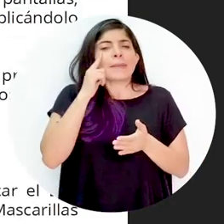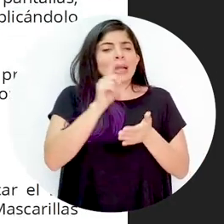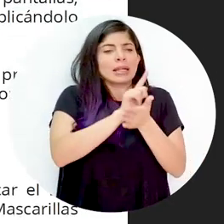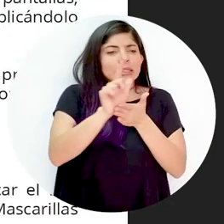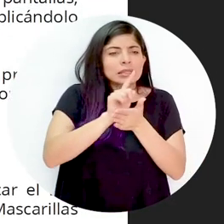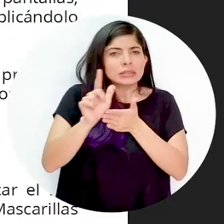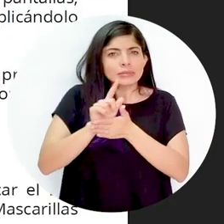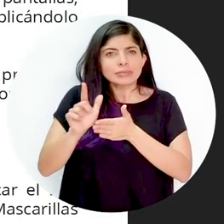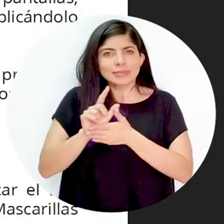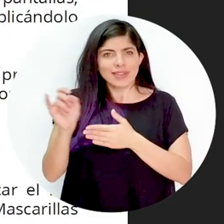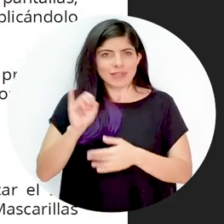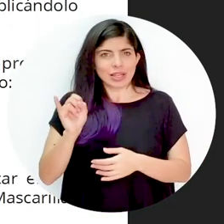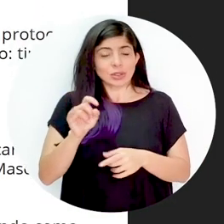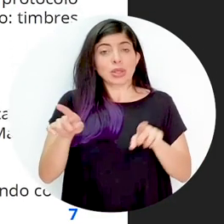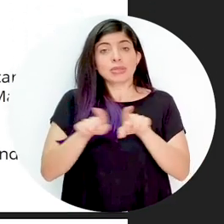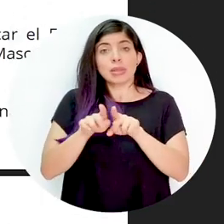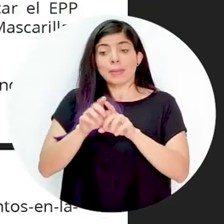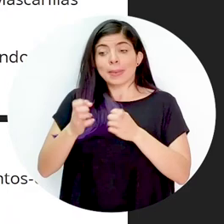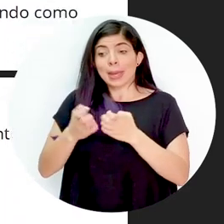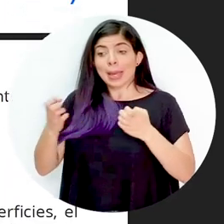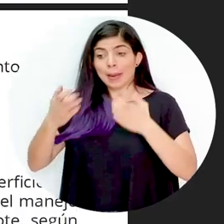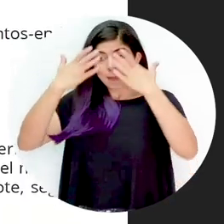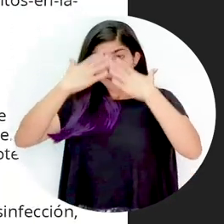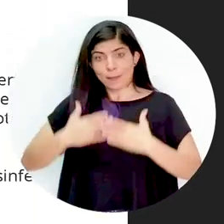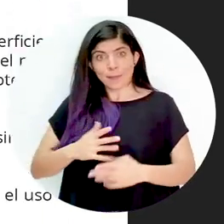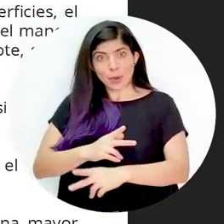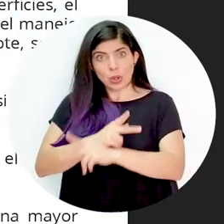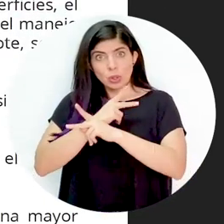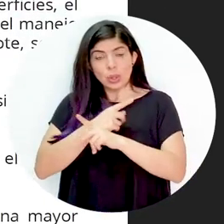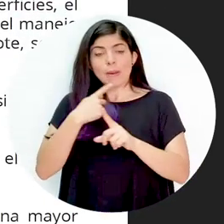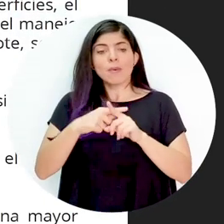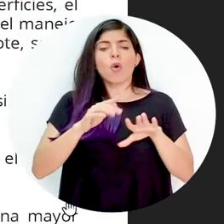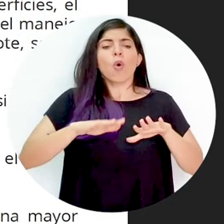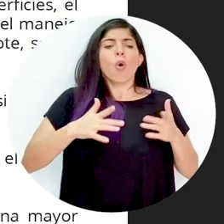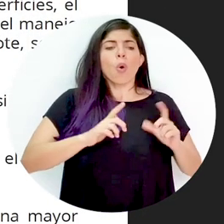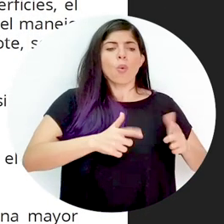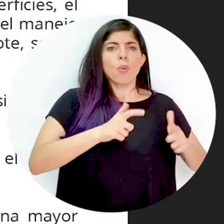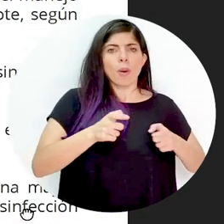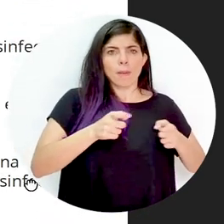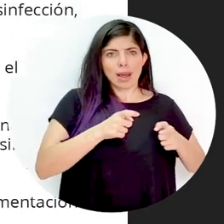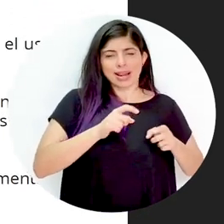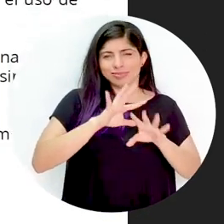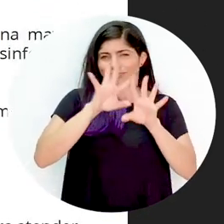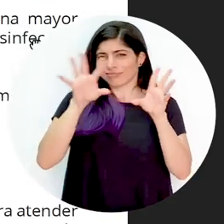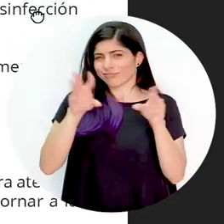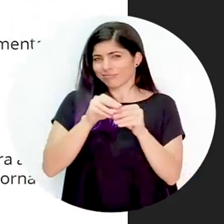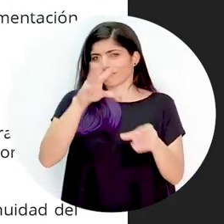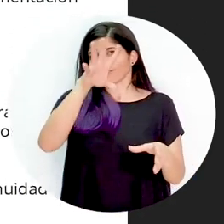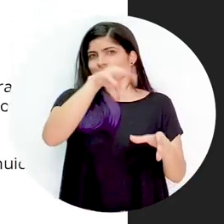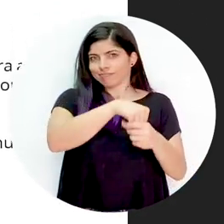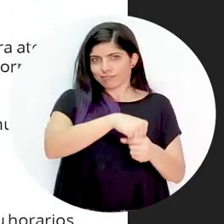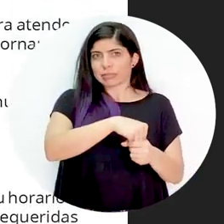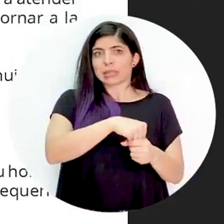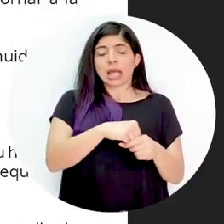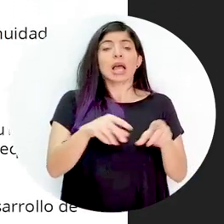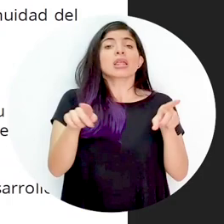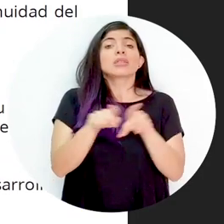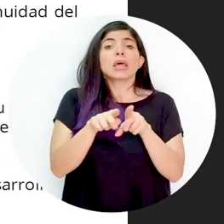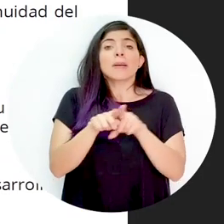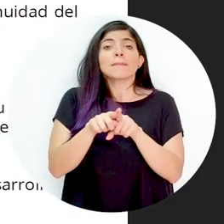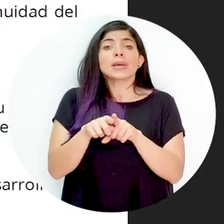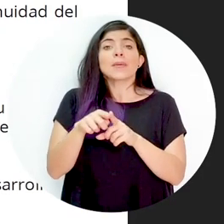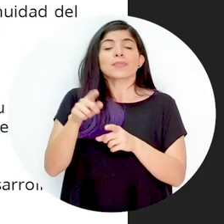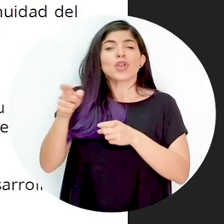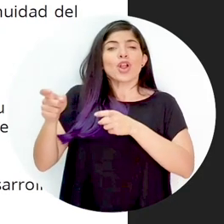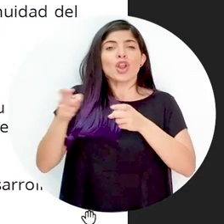Además de equipo de protección personal y manejo de residuos. Se incluye además la